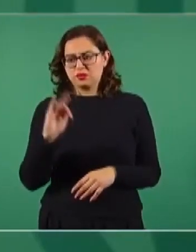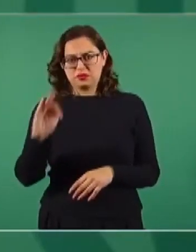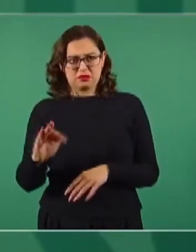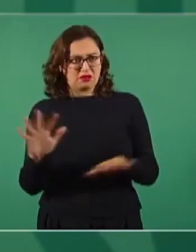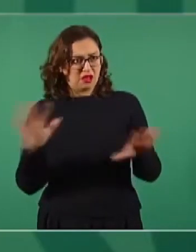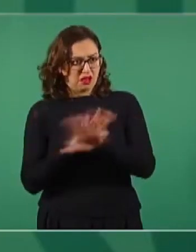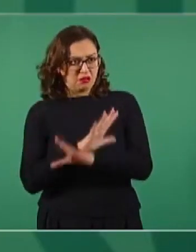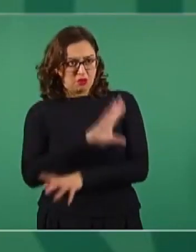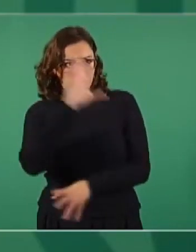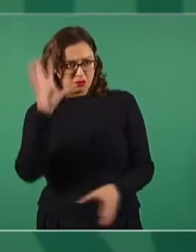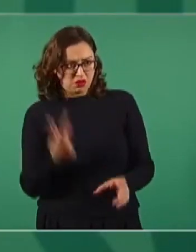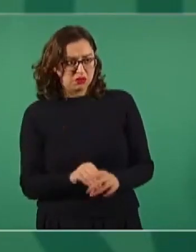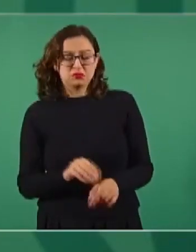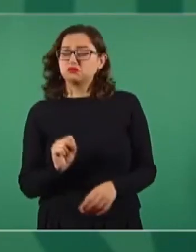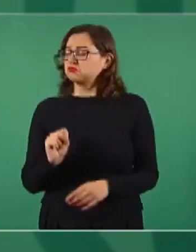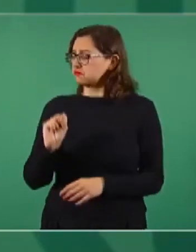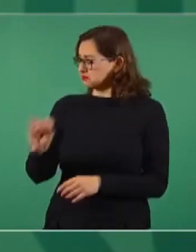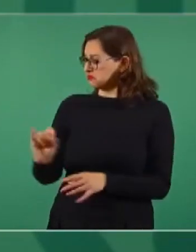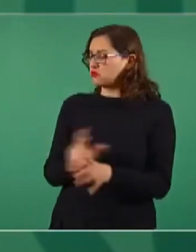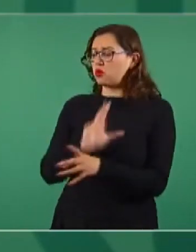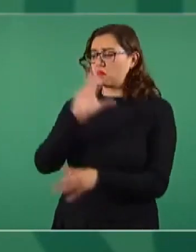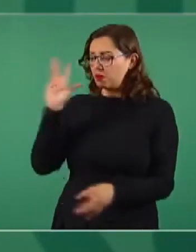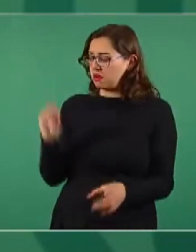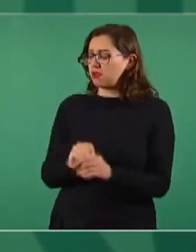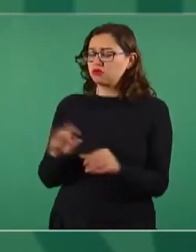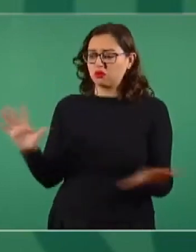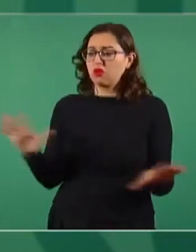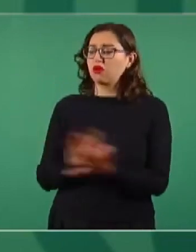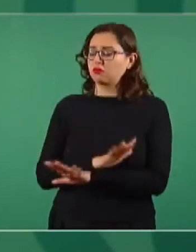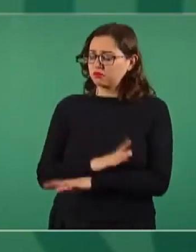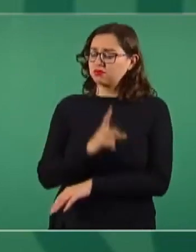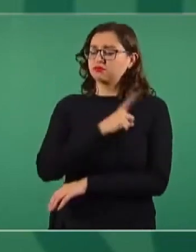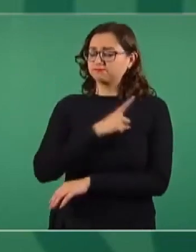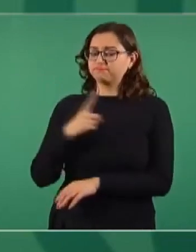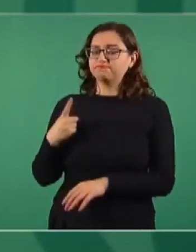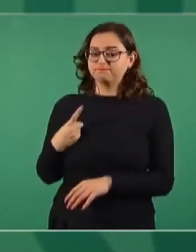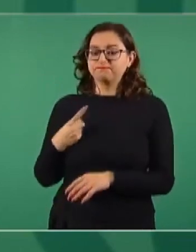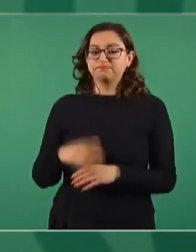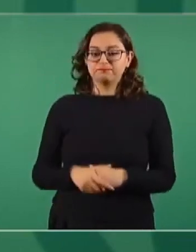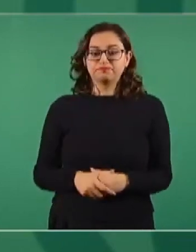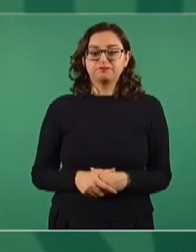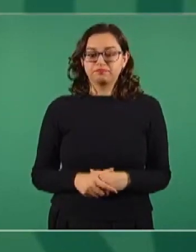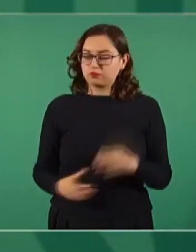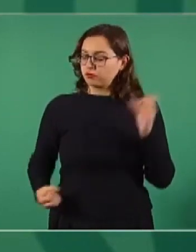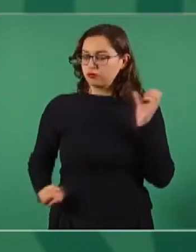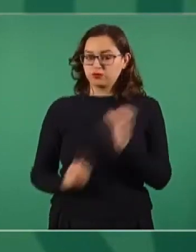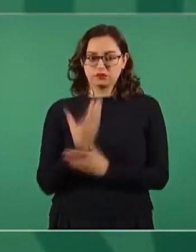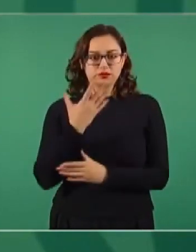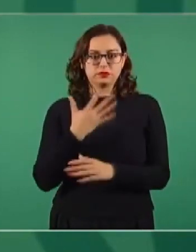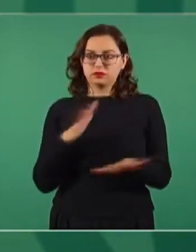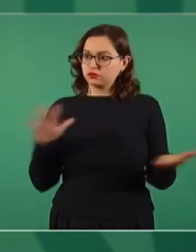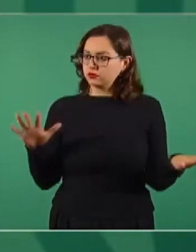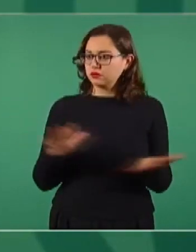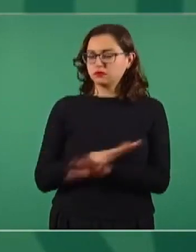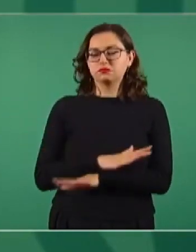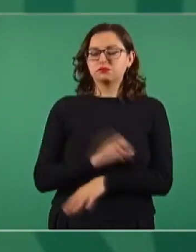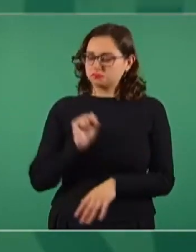cambio. De todos. Completo, sí, cambio completo, renovación tajante.